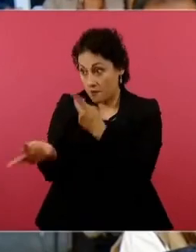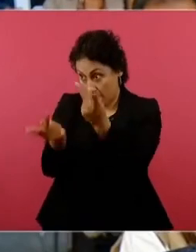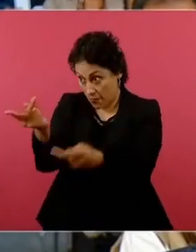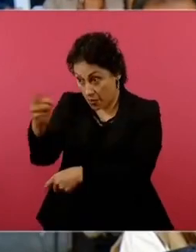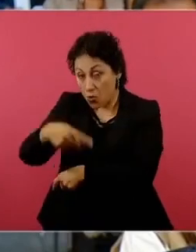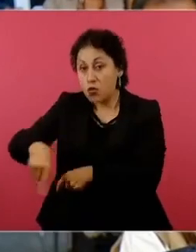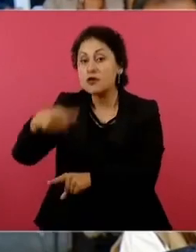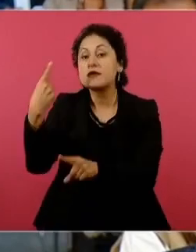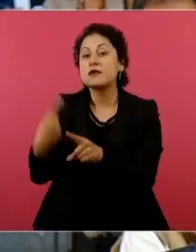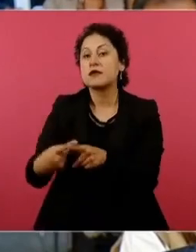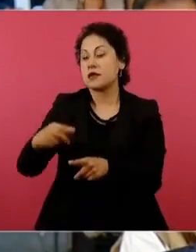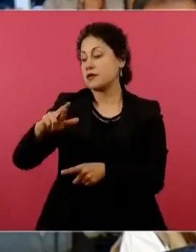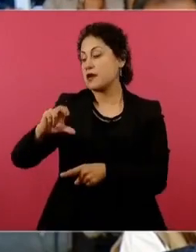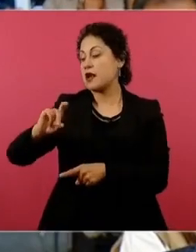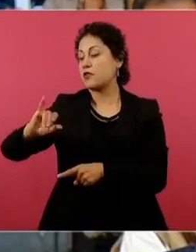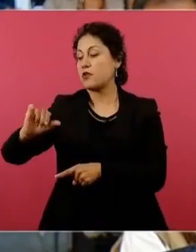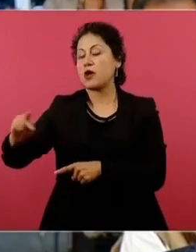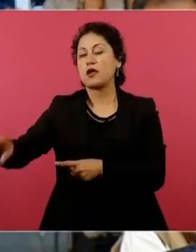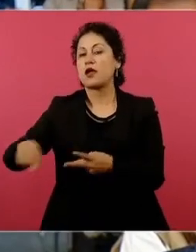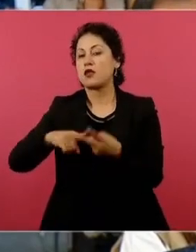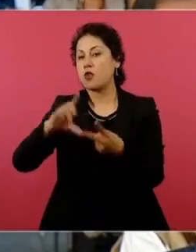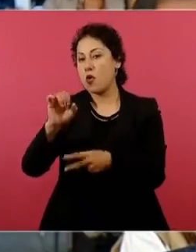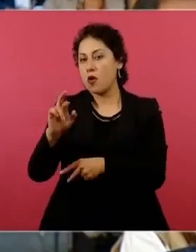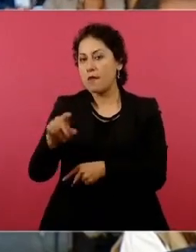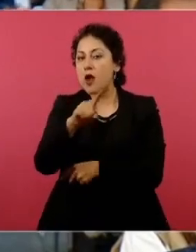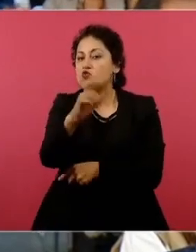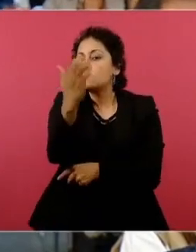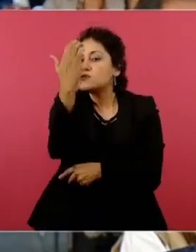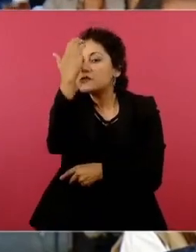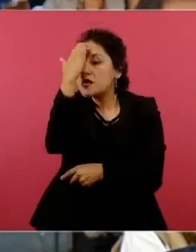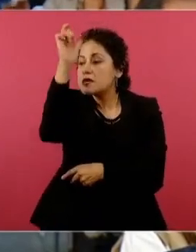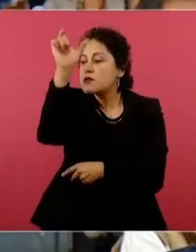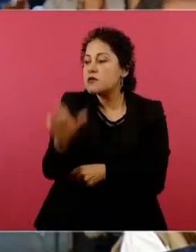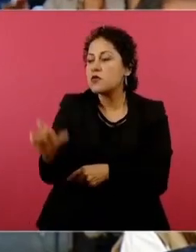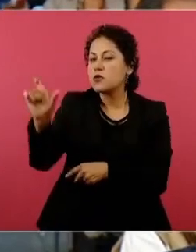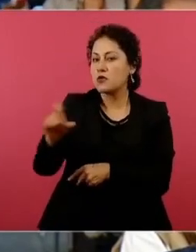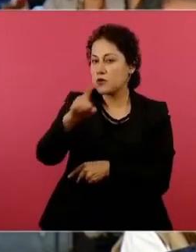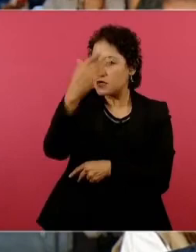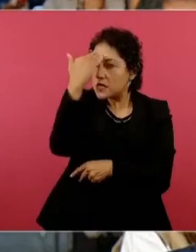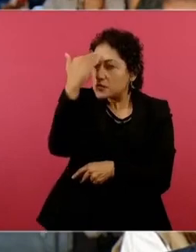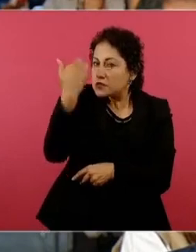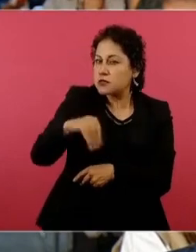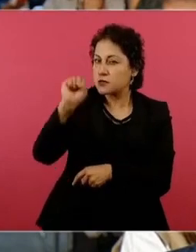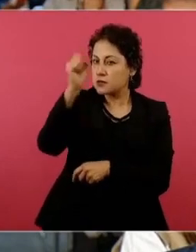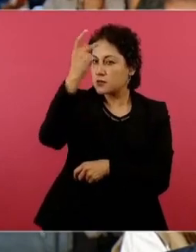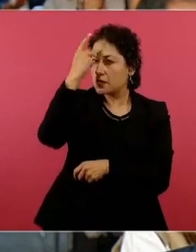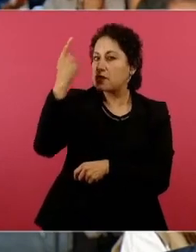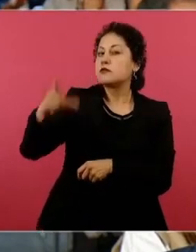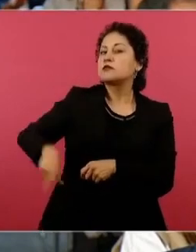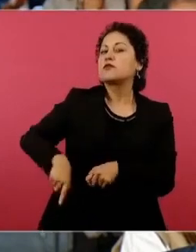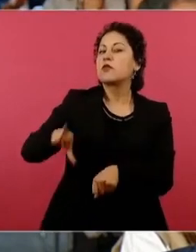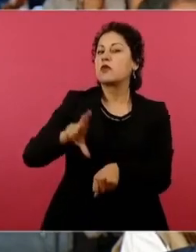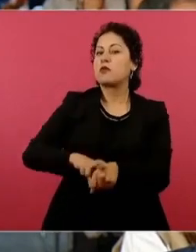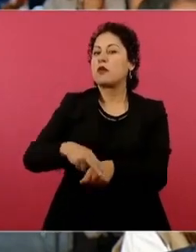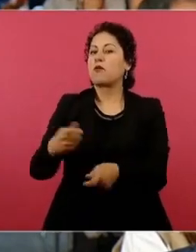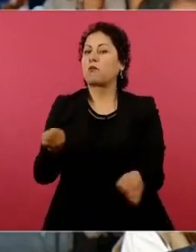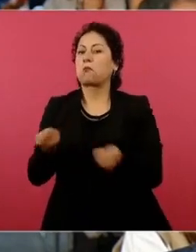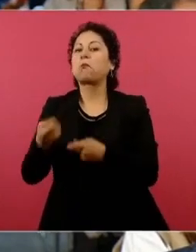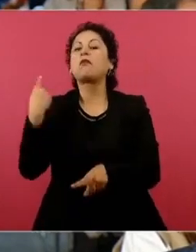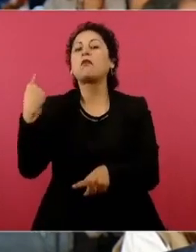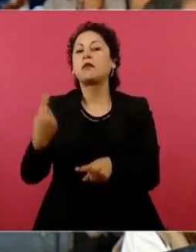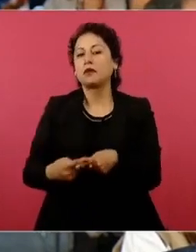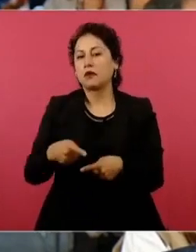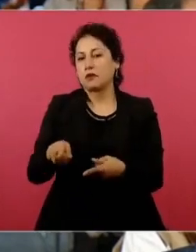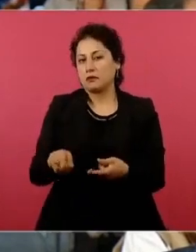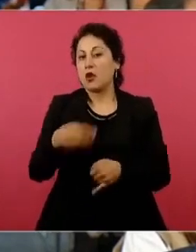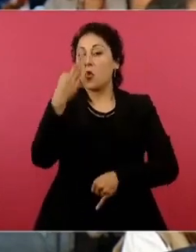es Omar Niño. Y usted los conoce perfectamente. Usted sabe quién es gobernador de San Luis Potosí. Y quiero, por último, expresar